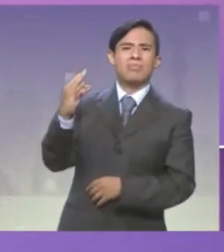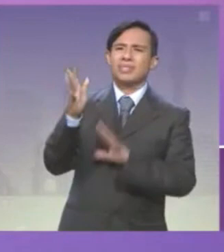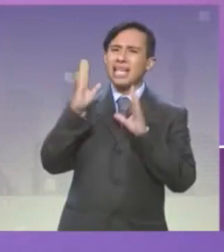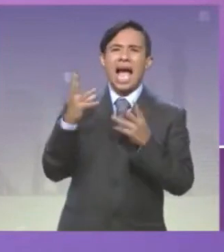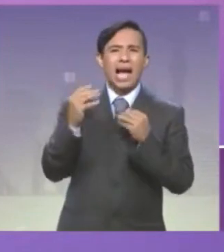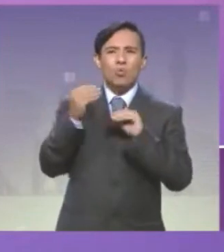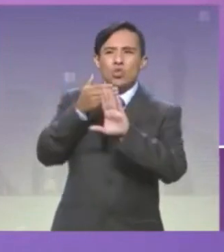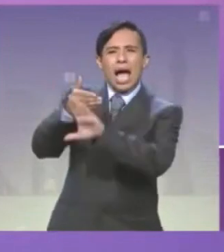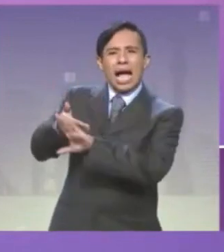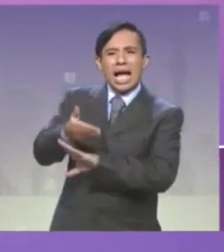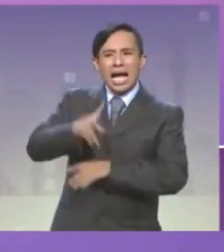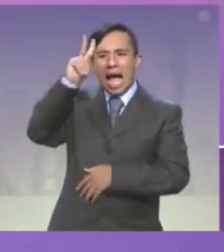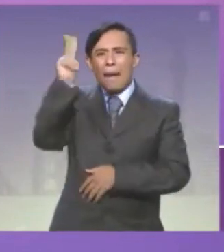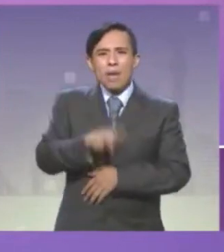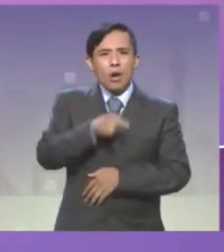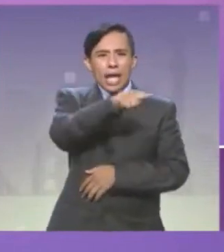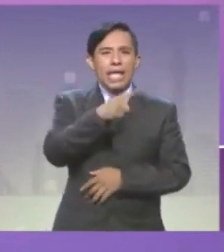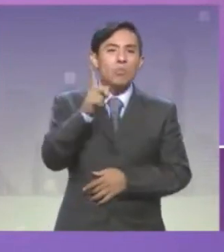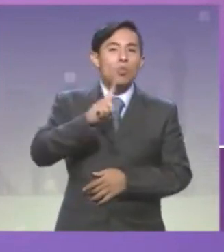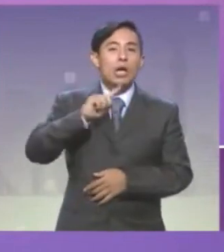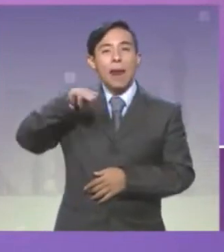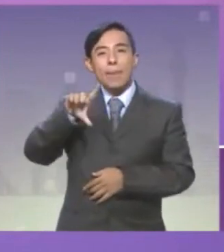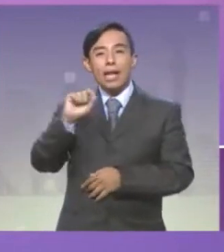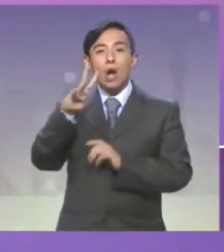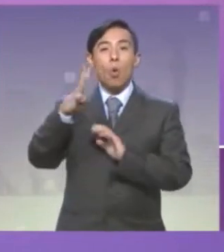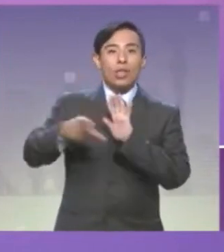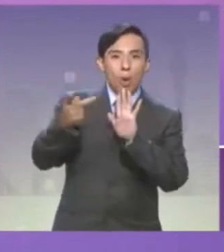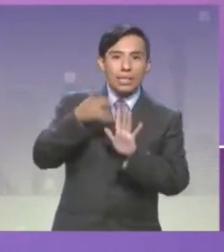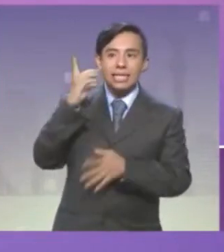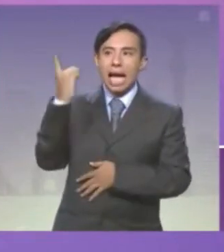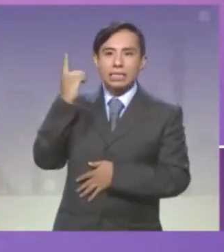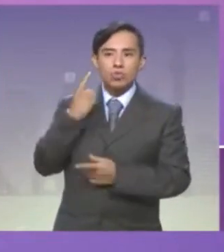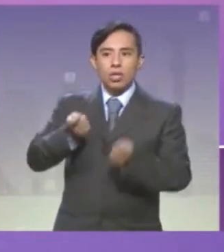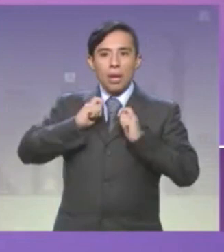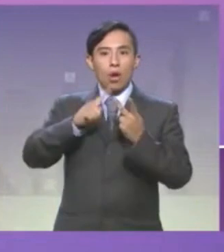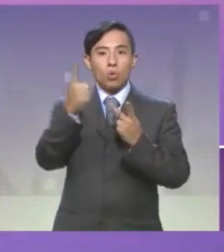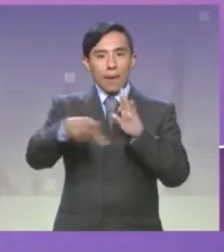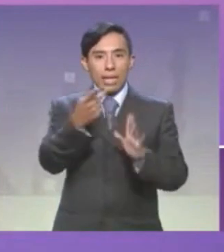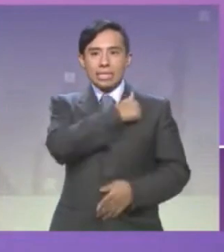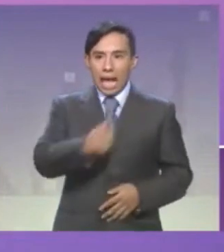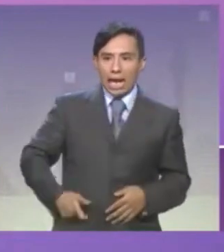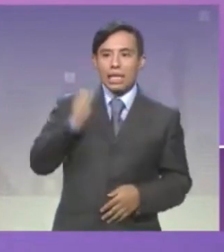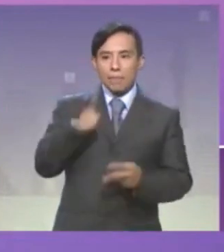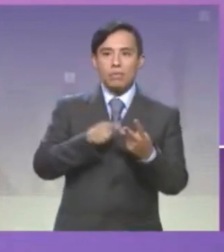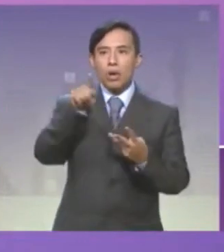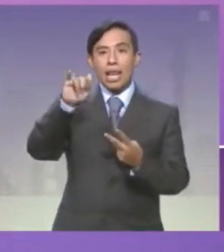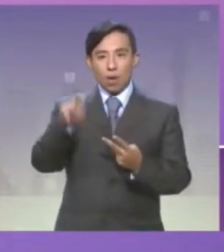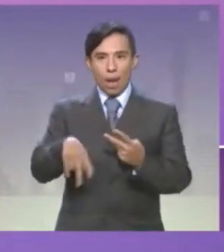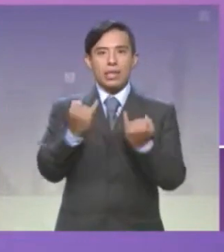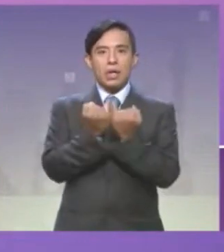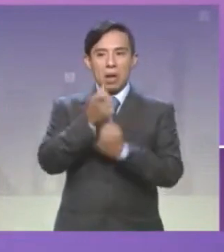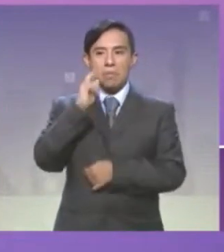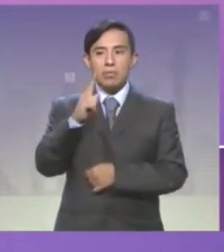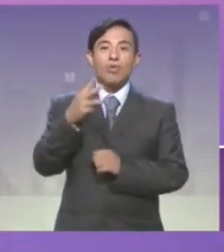Han sido, Margarita, cuatro veces diputada y una vez alcaldesa. Vidal Llerena, tres veces diputado y una